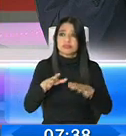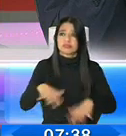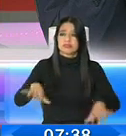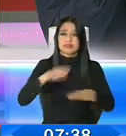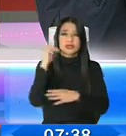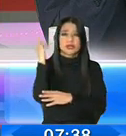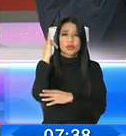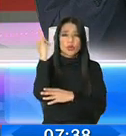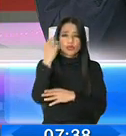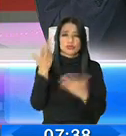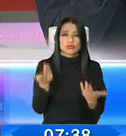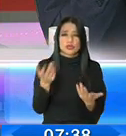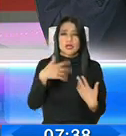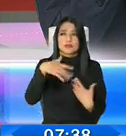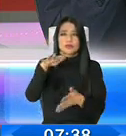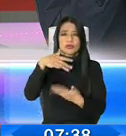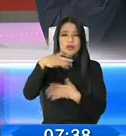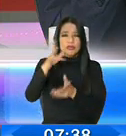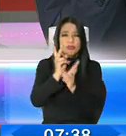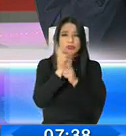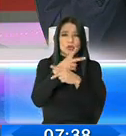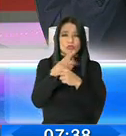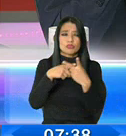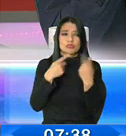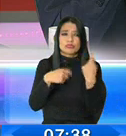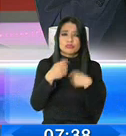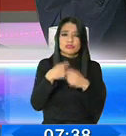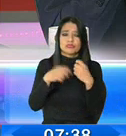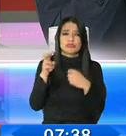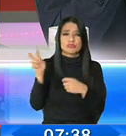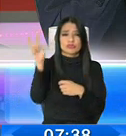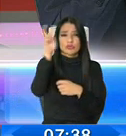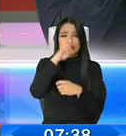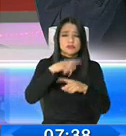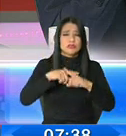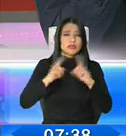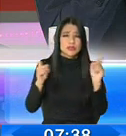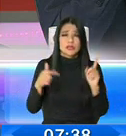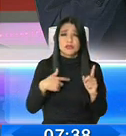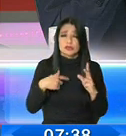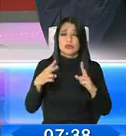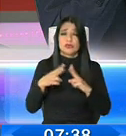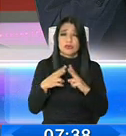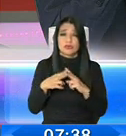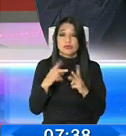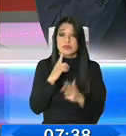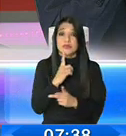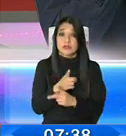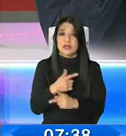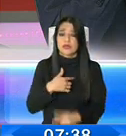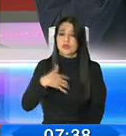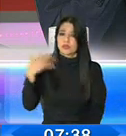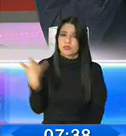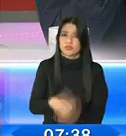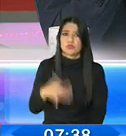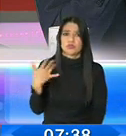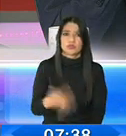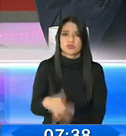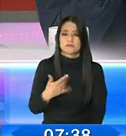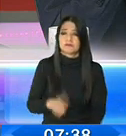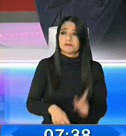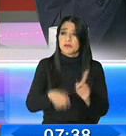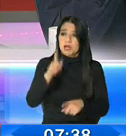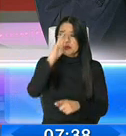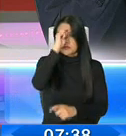el sector exportador, el sector comercial, turístico, entre otros. Créanme lo que es realmente de sacarse el